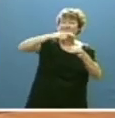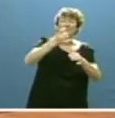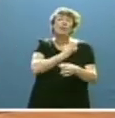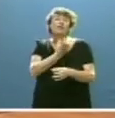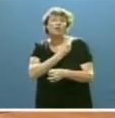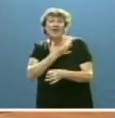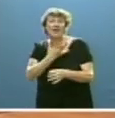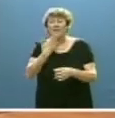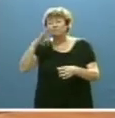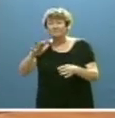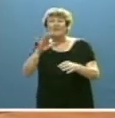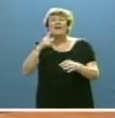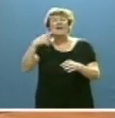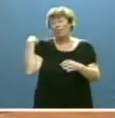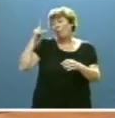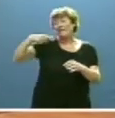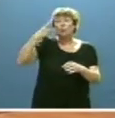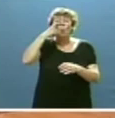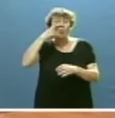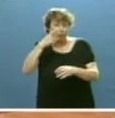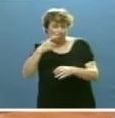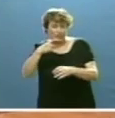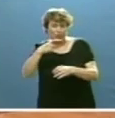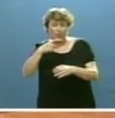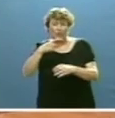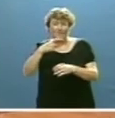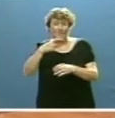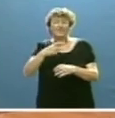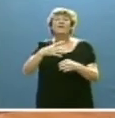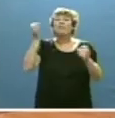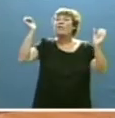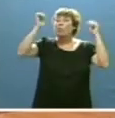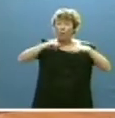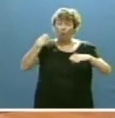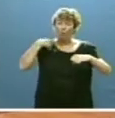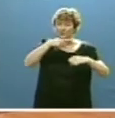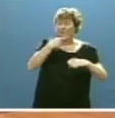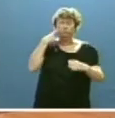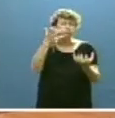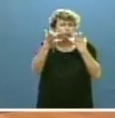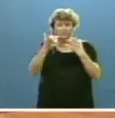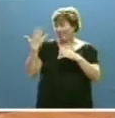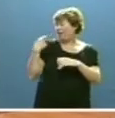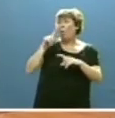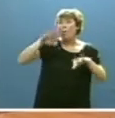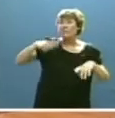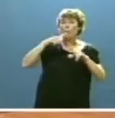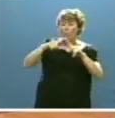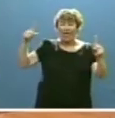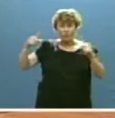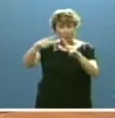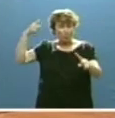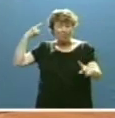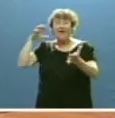correspondientes al pasado mes de junio. Conforme a los mismos, cabe destacar cómo en el último año Castilla y León